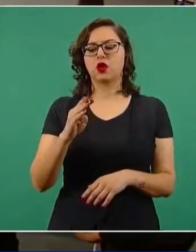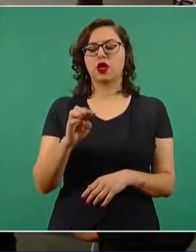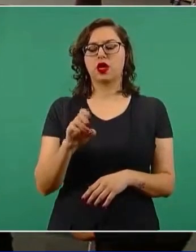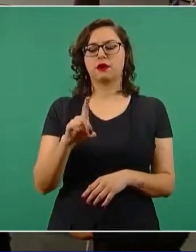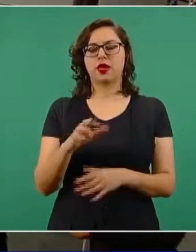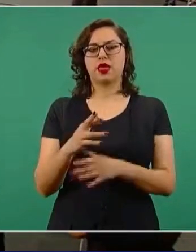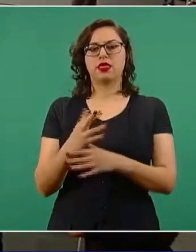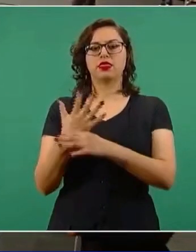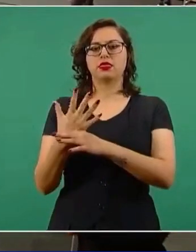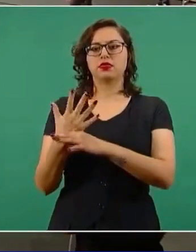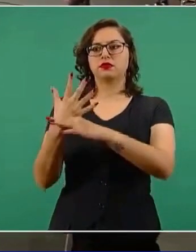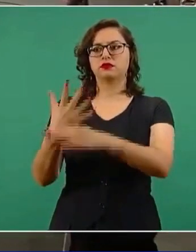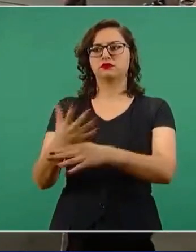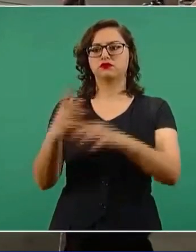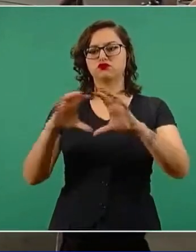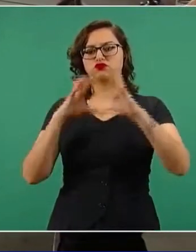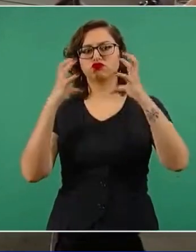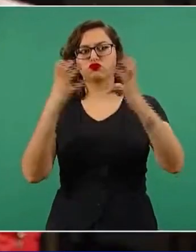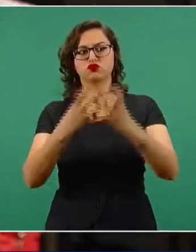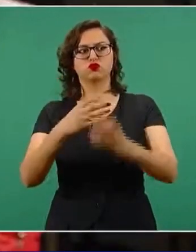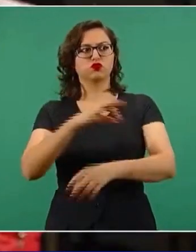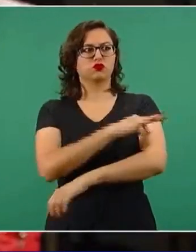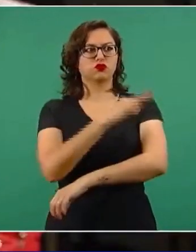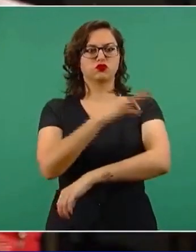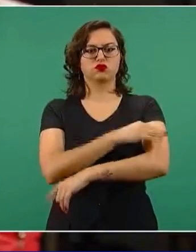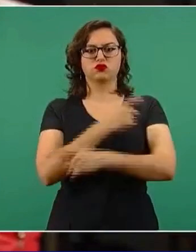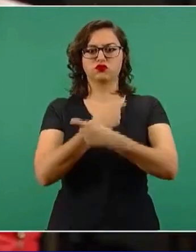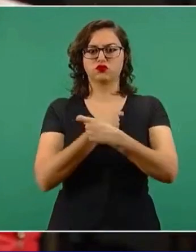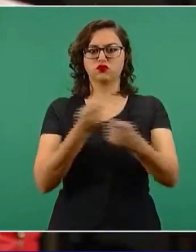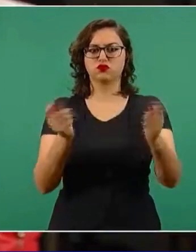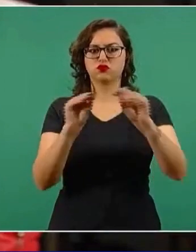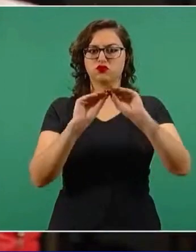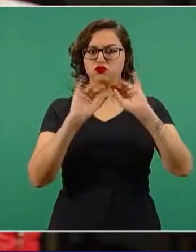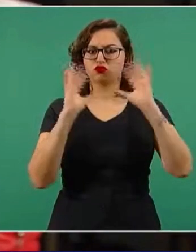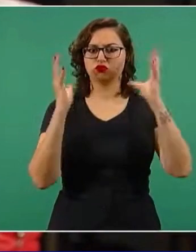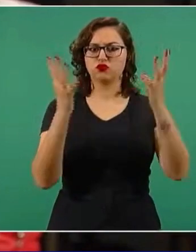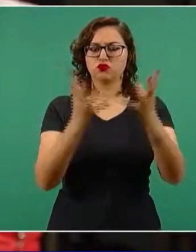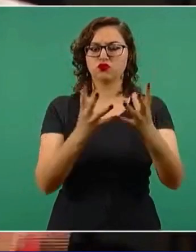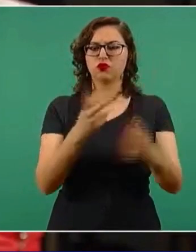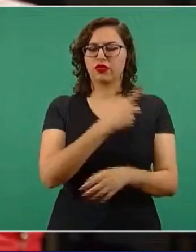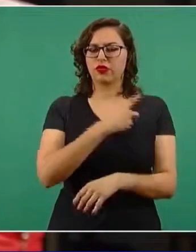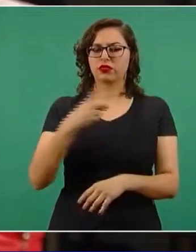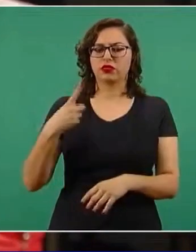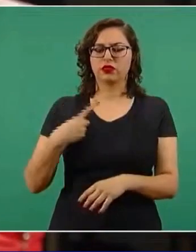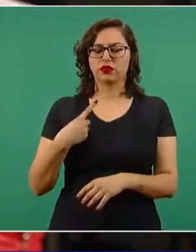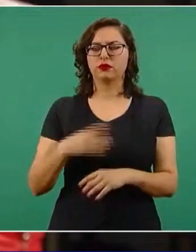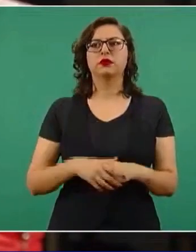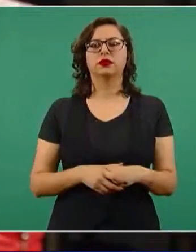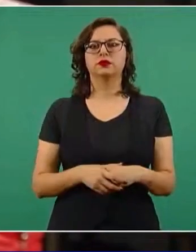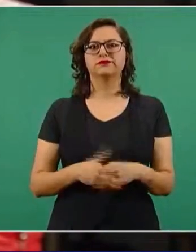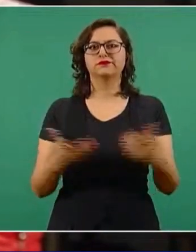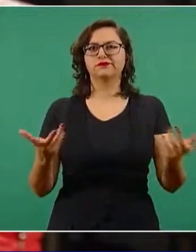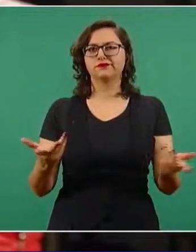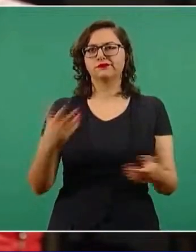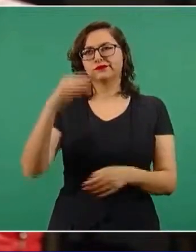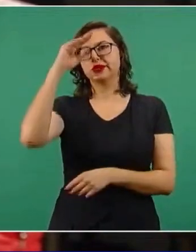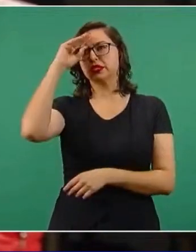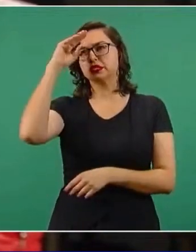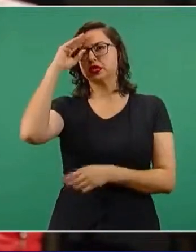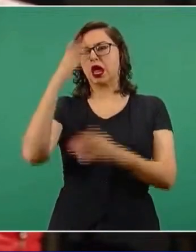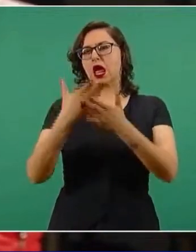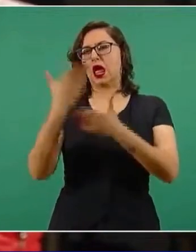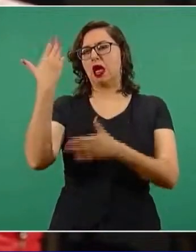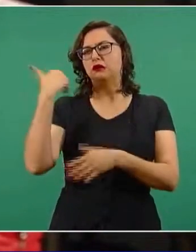vacunas necesarias, con base en lo que han presentado anteriormente de la vacuna patria, ¿se tendría pensado que esta